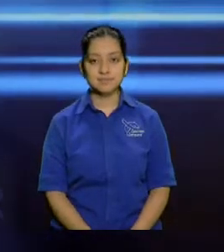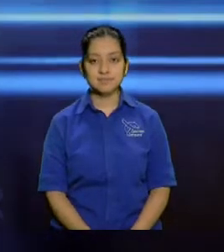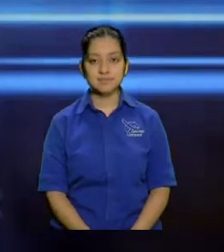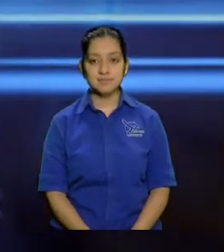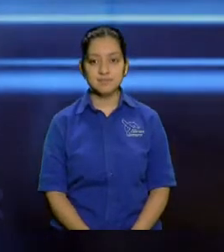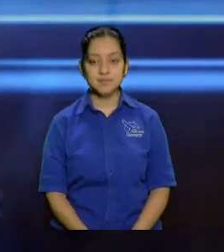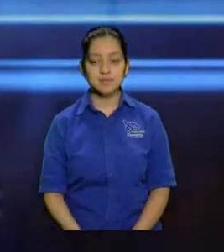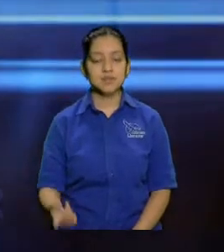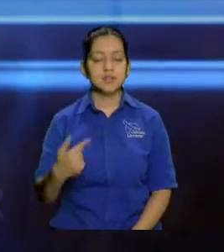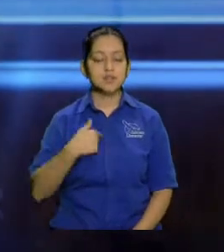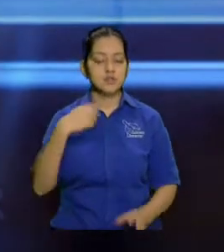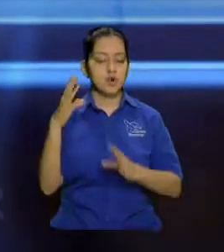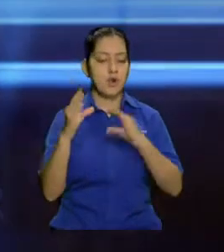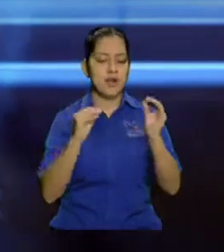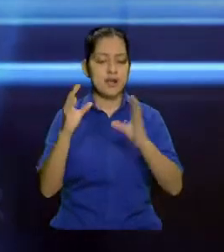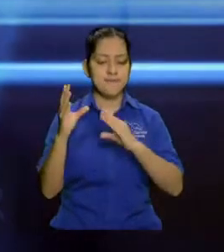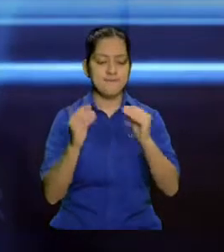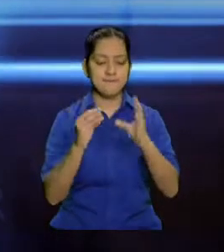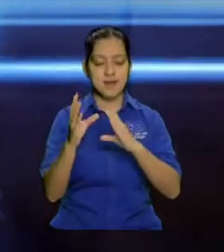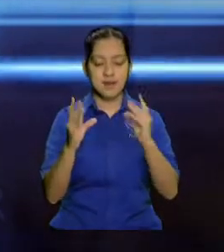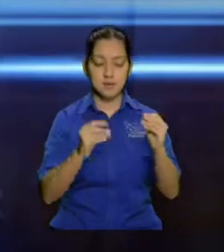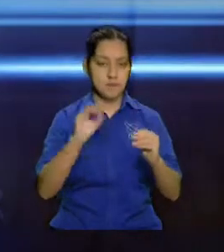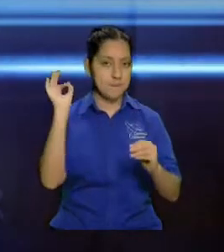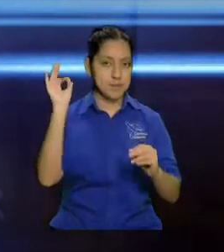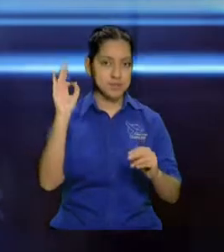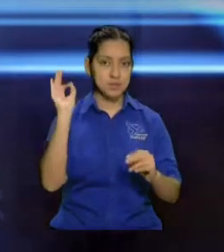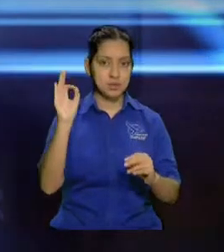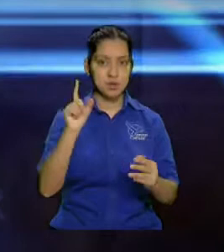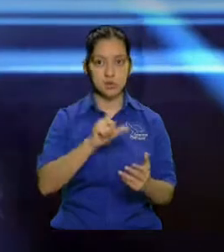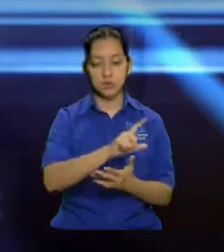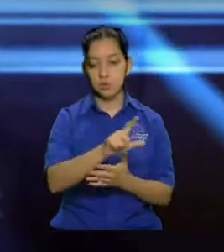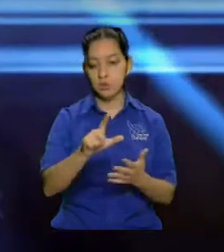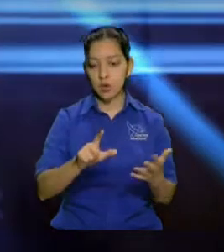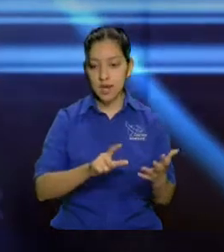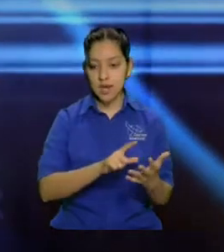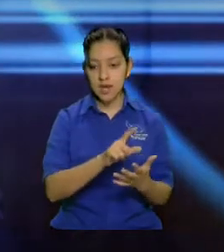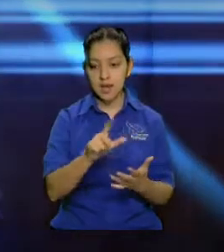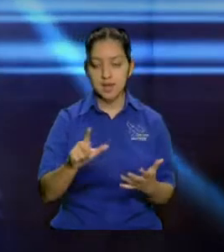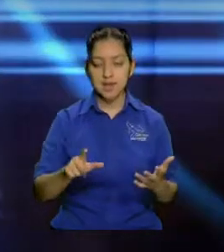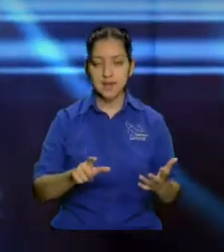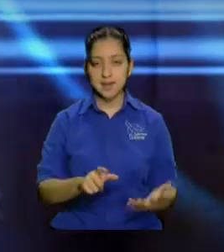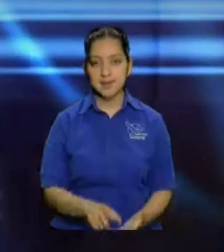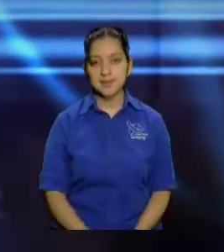estaba platicando con un pastor también en determinado lugar del planeta tierra